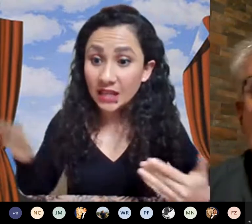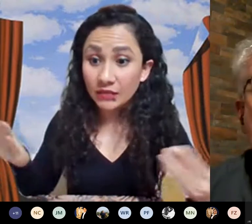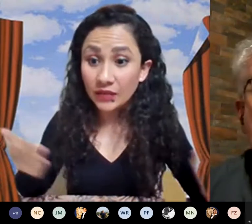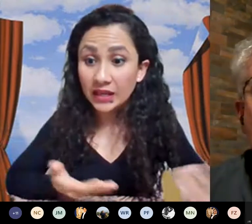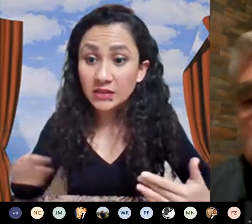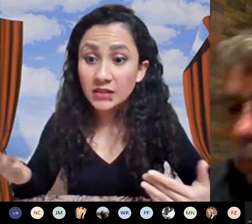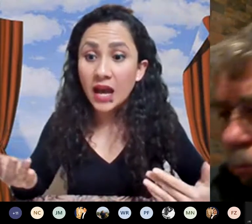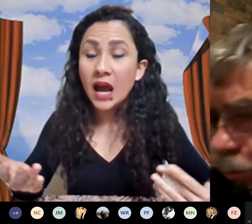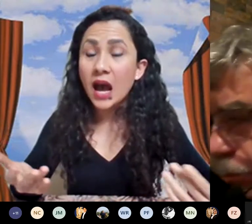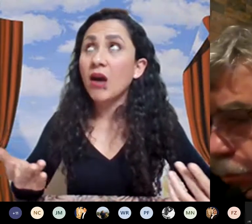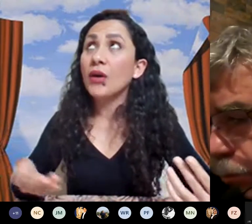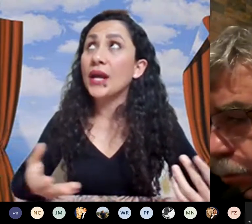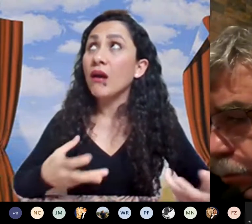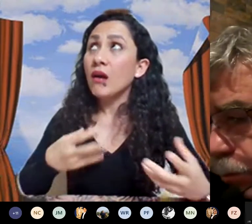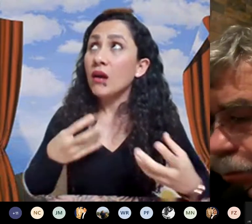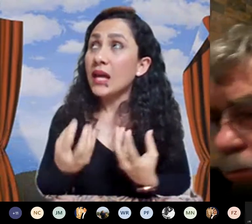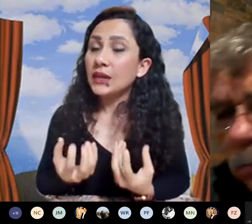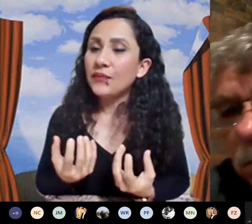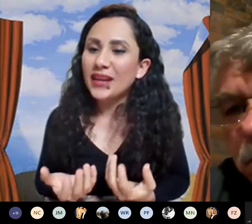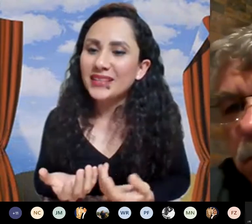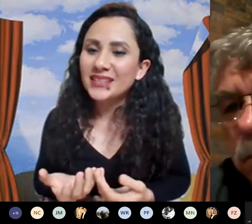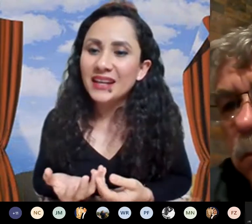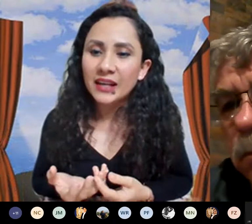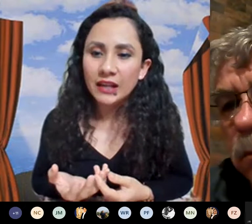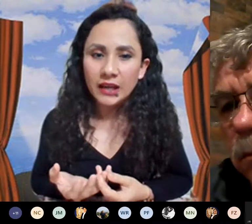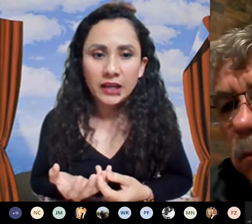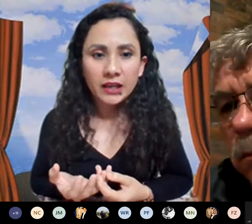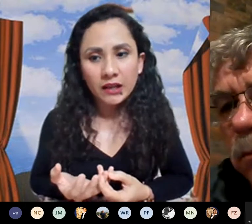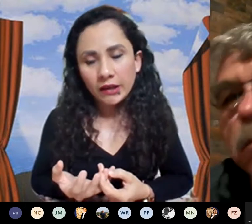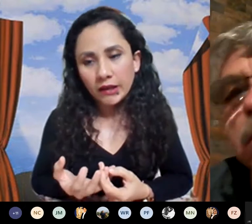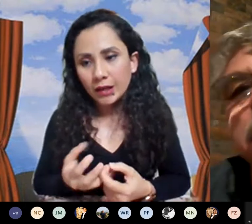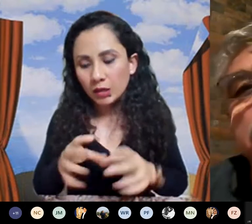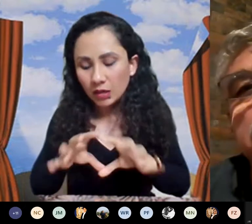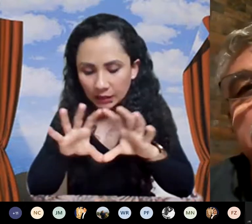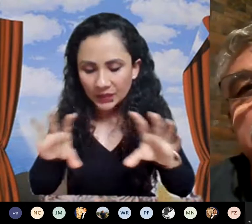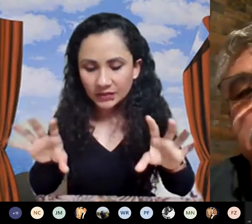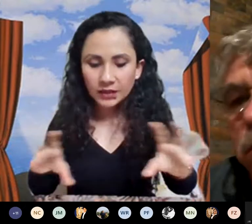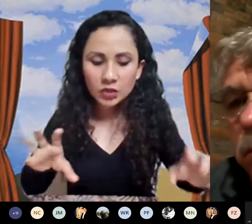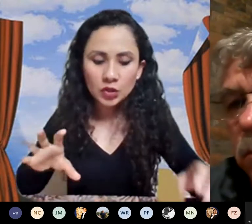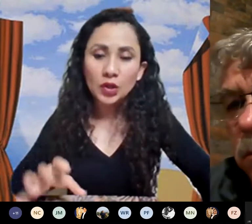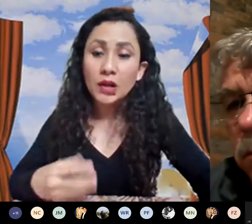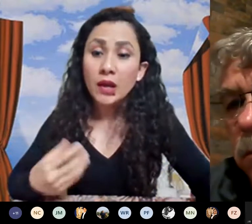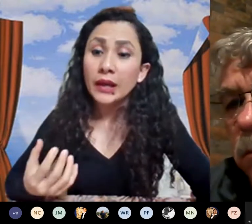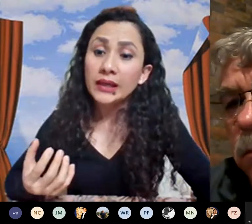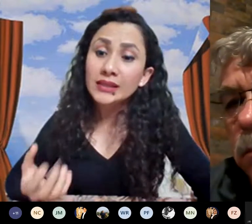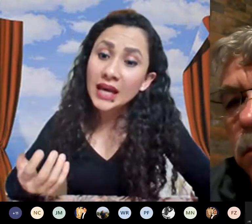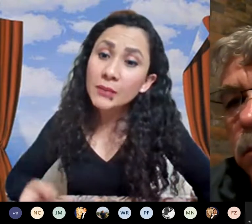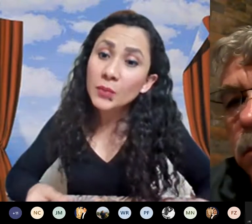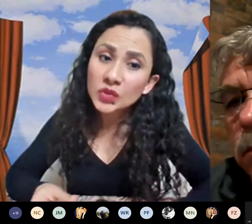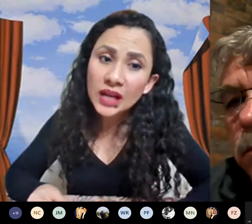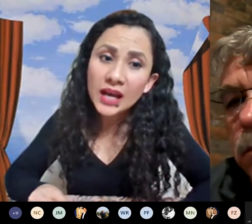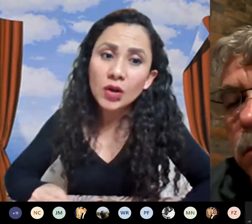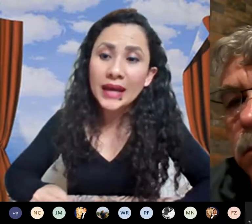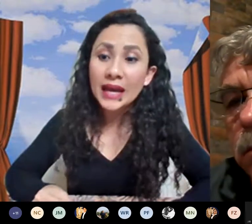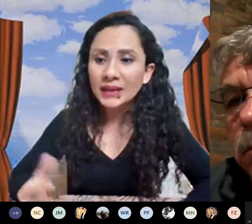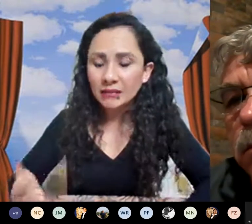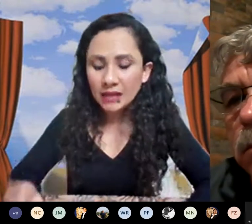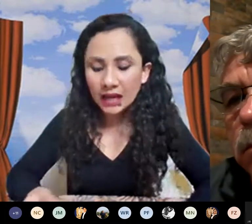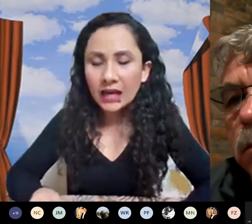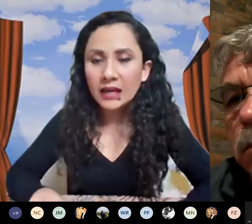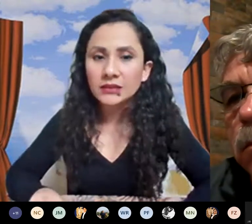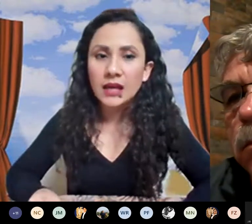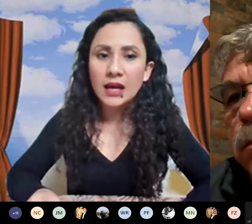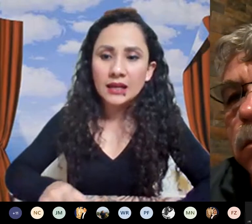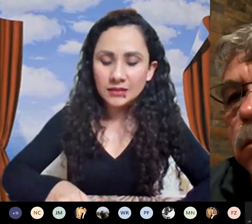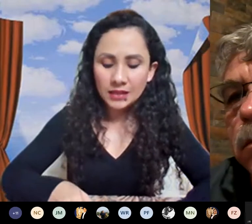rasgos esa es la diferencia ahora la diferencia en la representación y se ha demostrado que hay